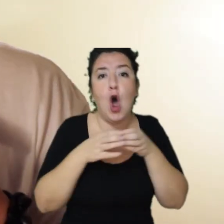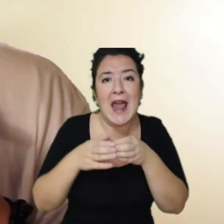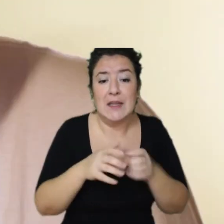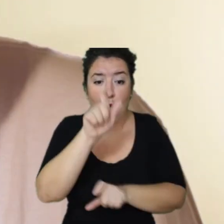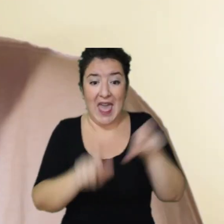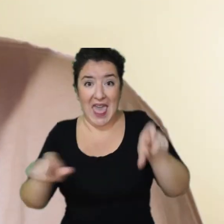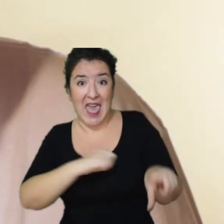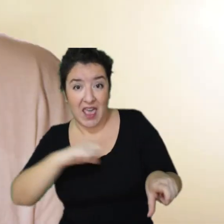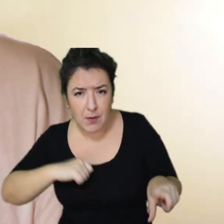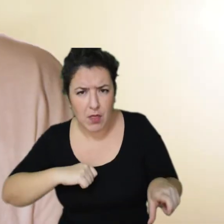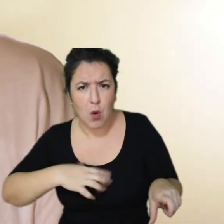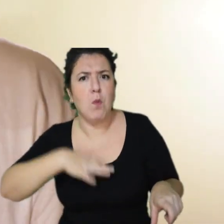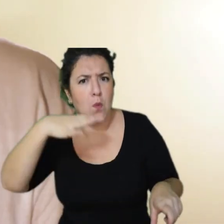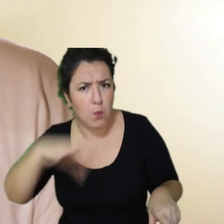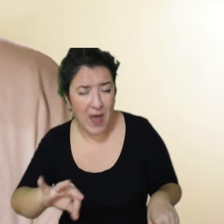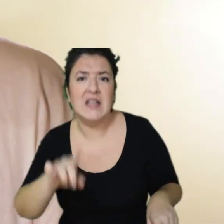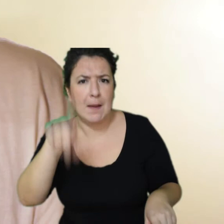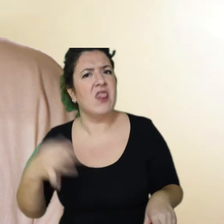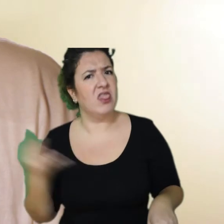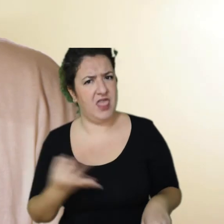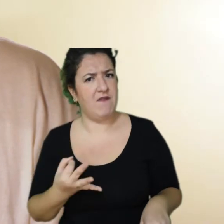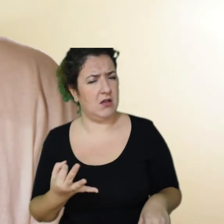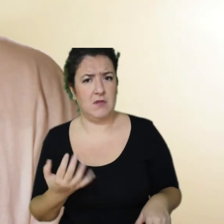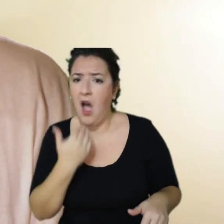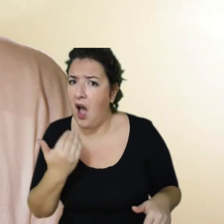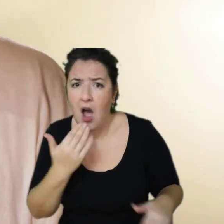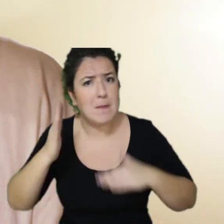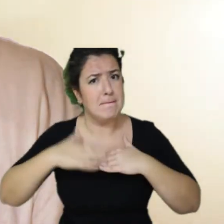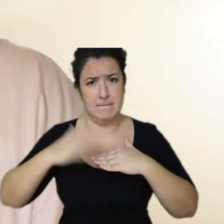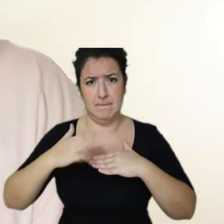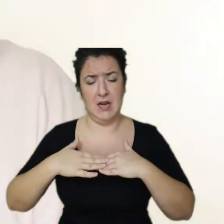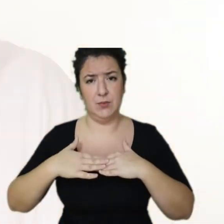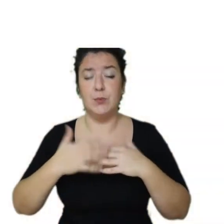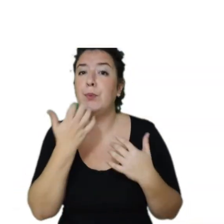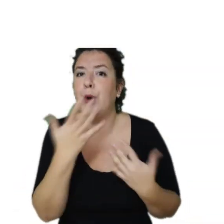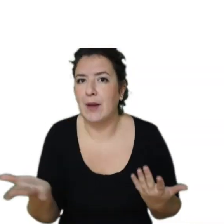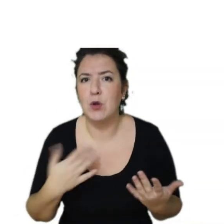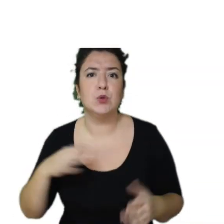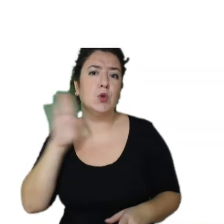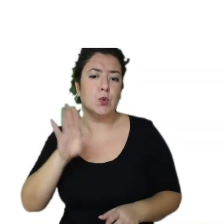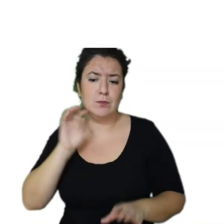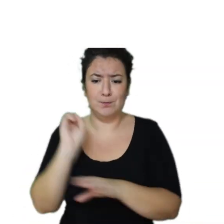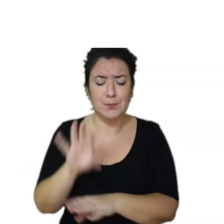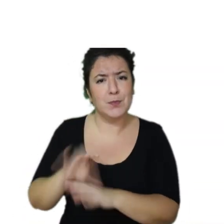puede y debe hacer algo. Por ejemplo, reducir la cantidad de residuos que generamos,